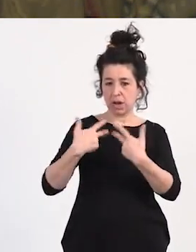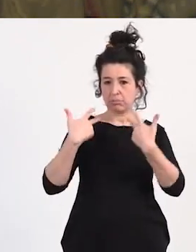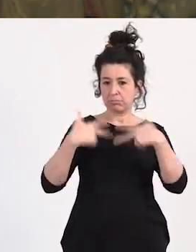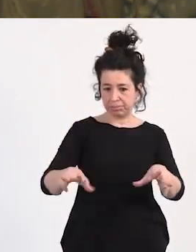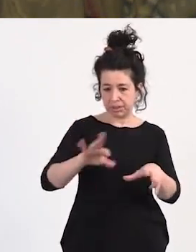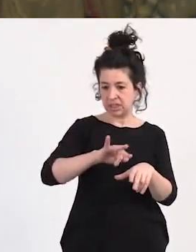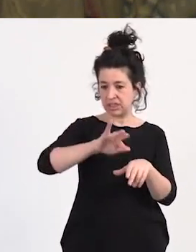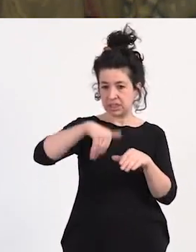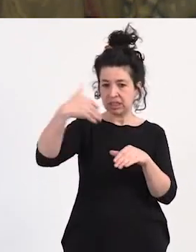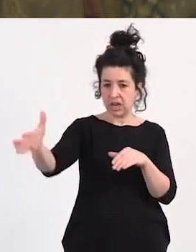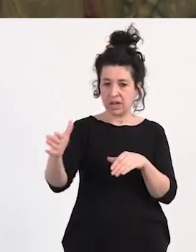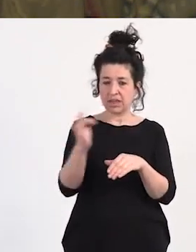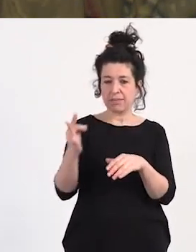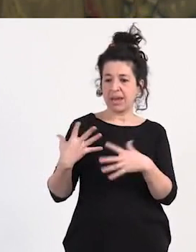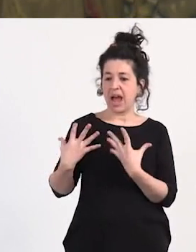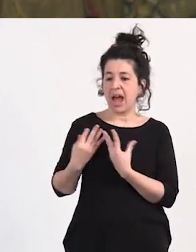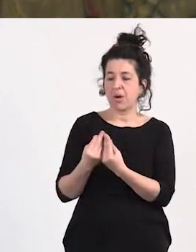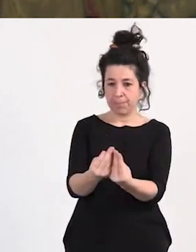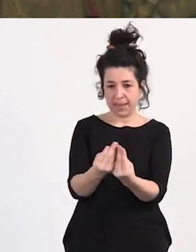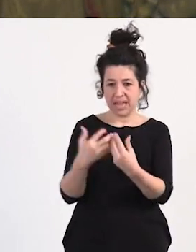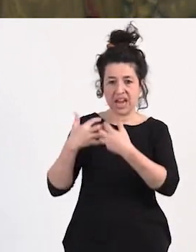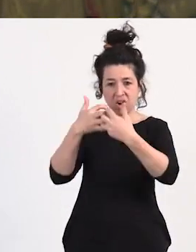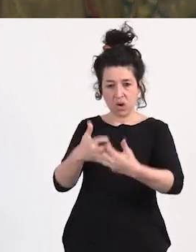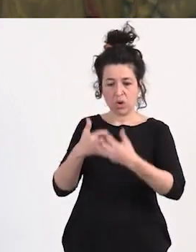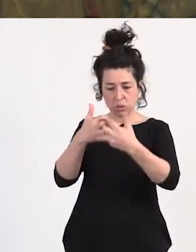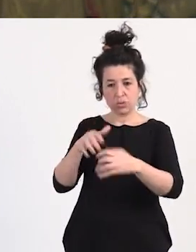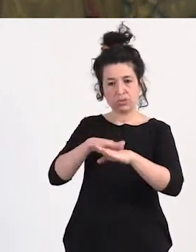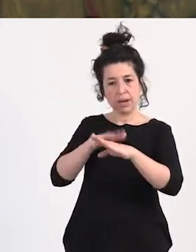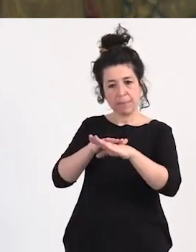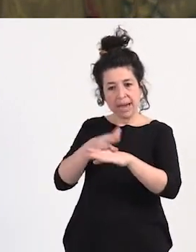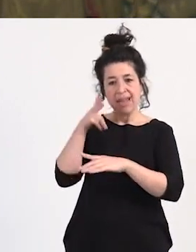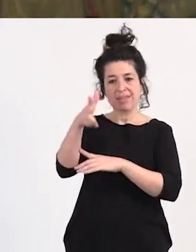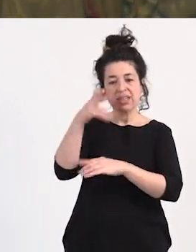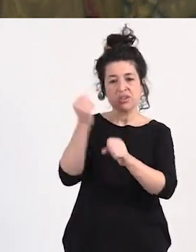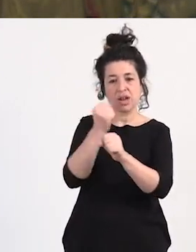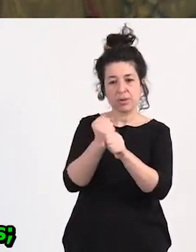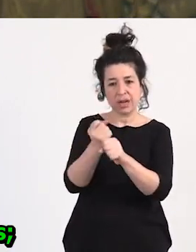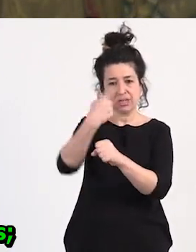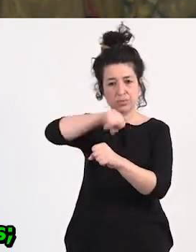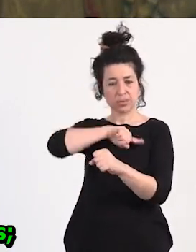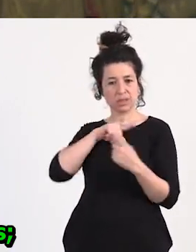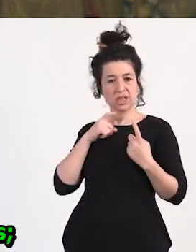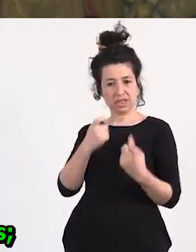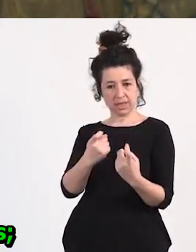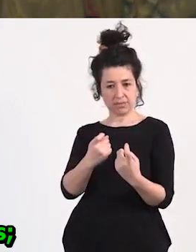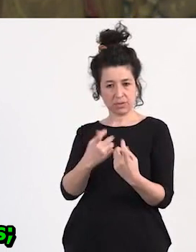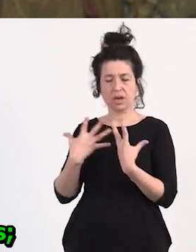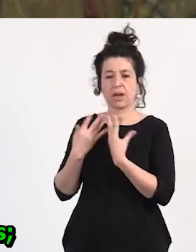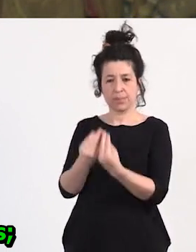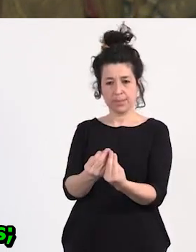trabajos es que acompañen la lucha hacia el camino hacia los derechos laborales que necesitamos nosotras que nosotras